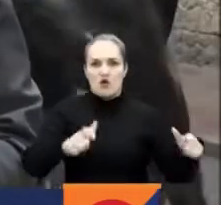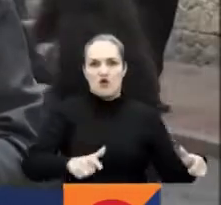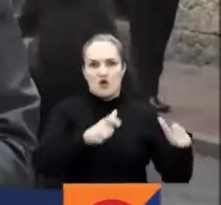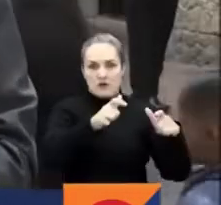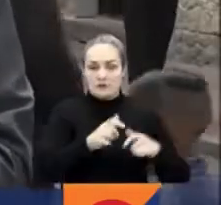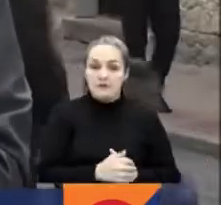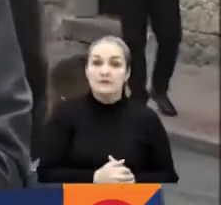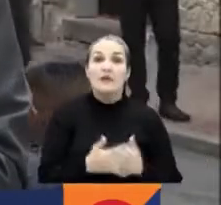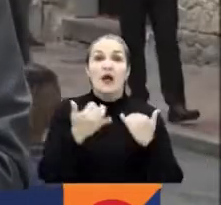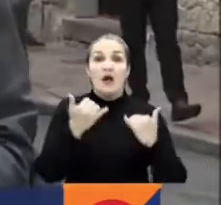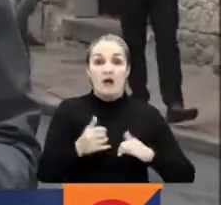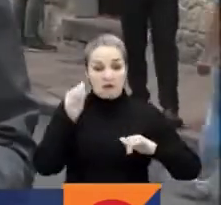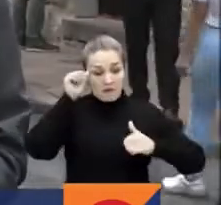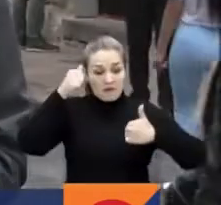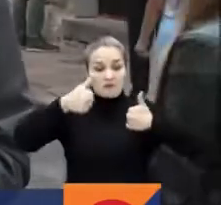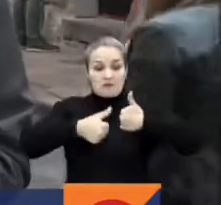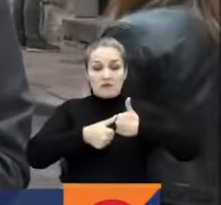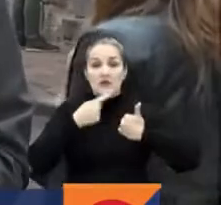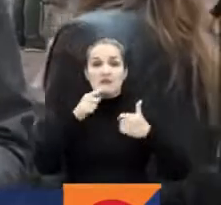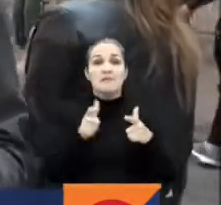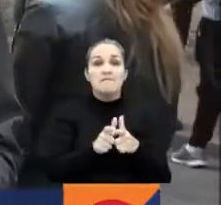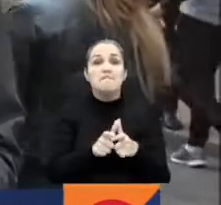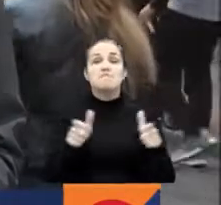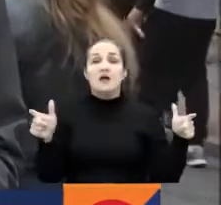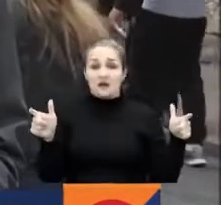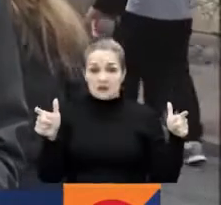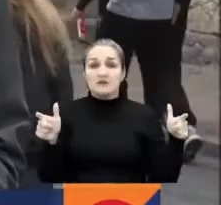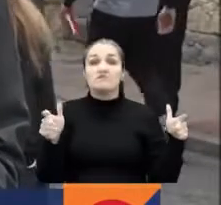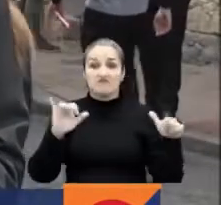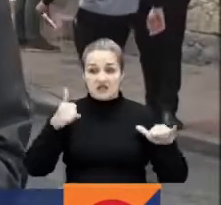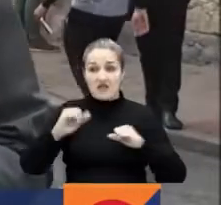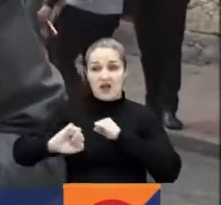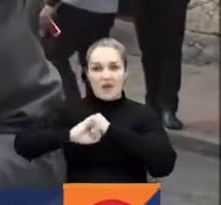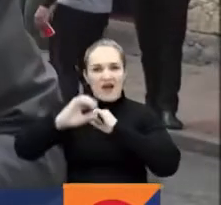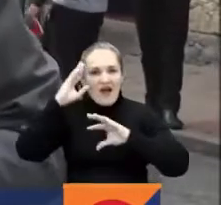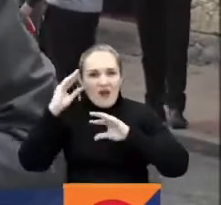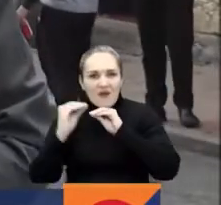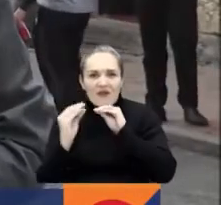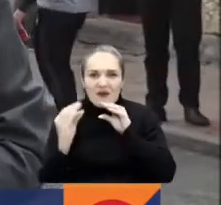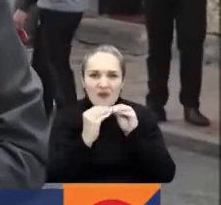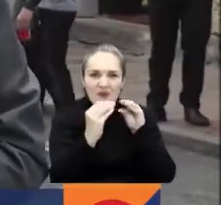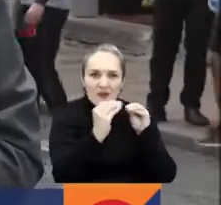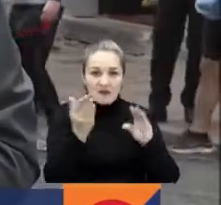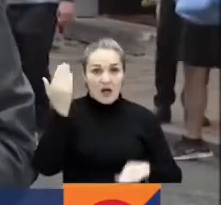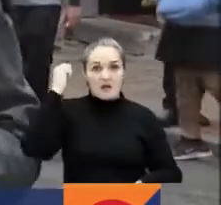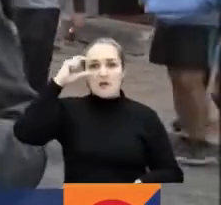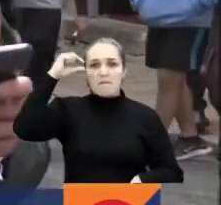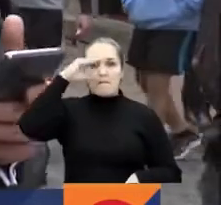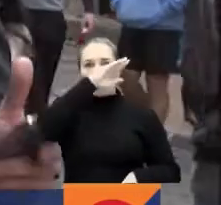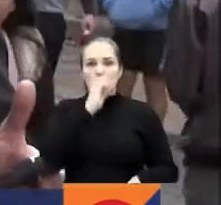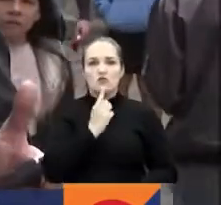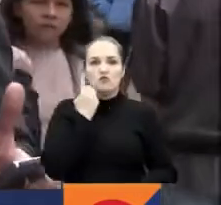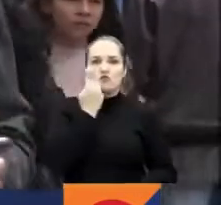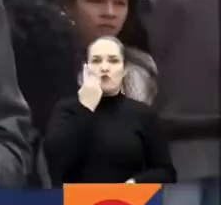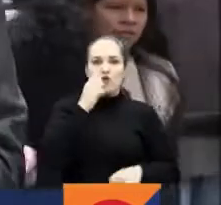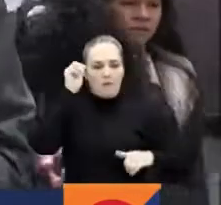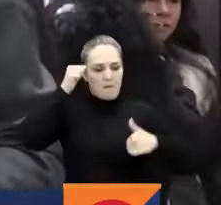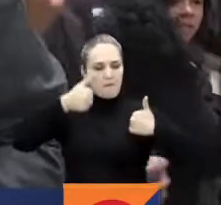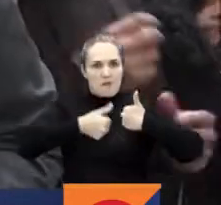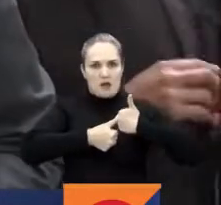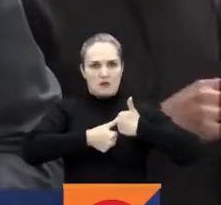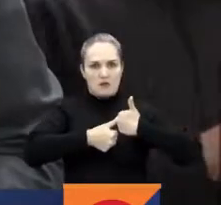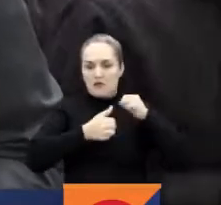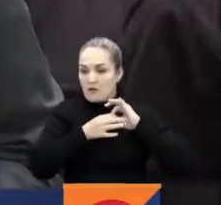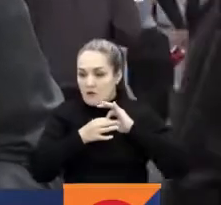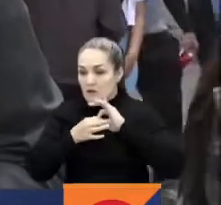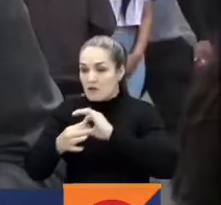confirmar la mayoría absoluta en el Congreso. Esto luego de los acuerdos que logró ayer el presidente electo Gustavo Petro con la Alianza Verde y con